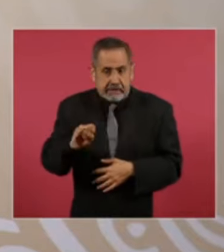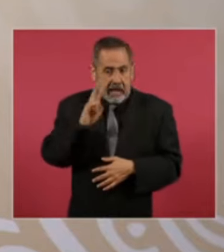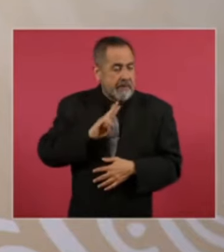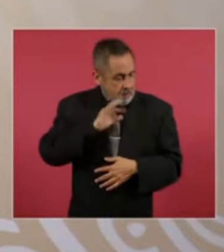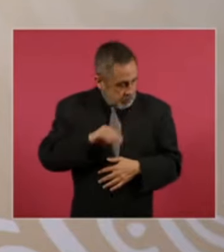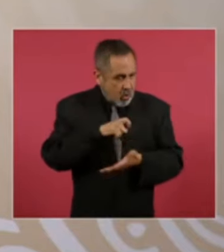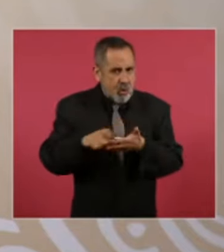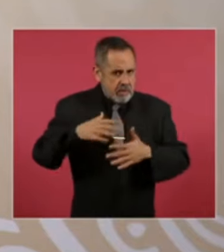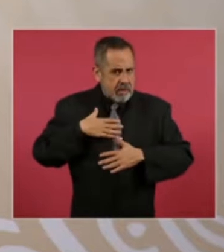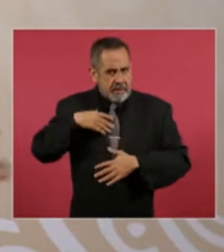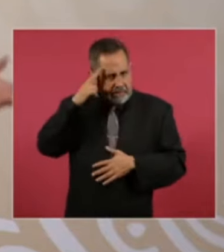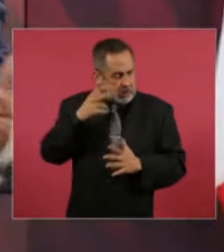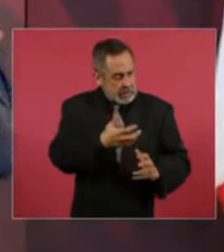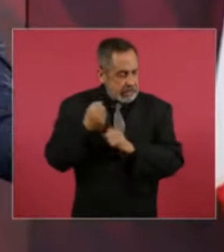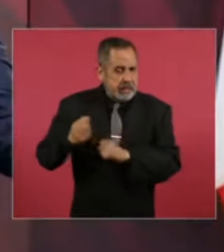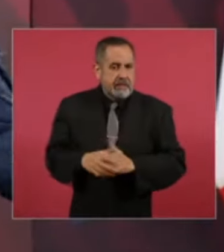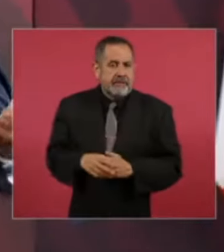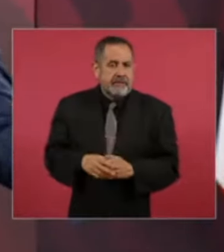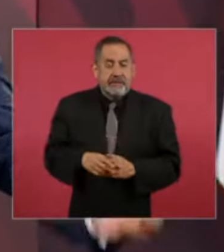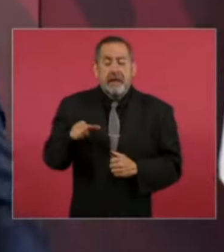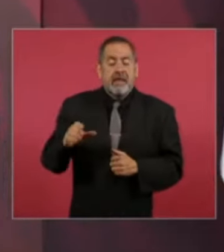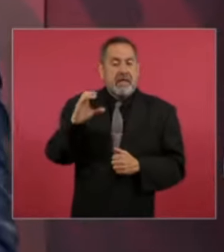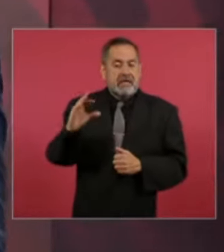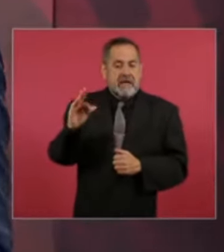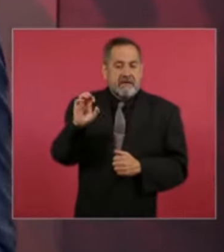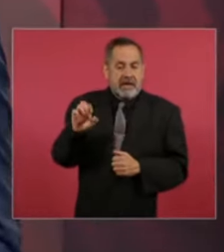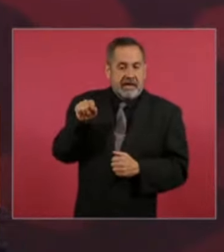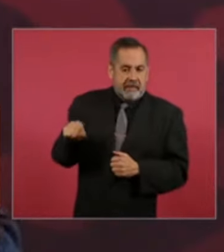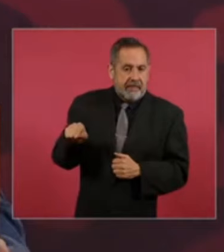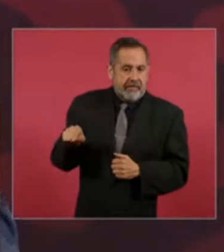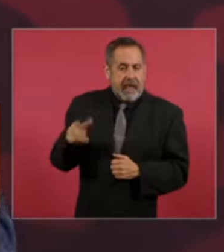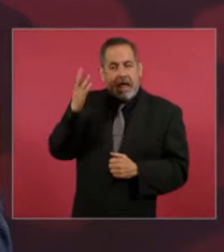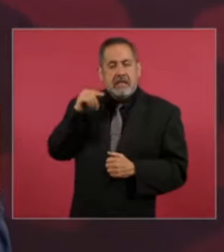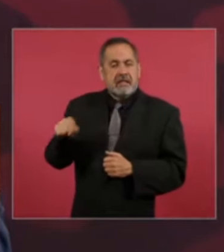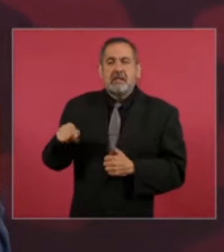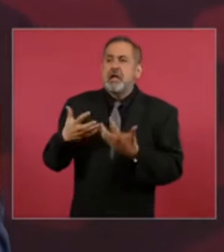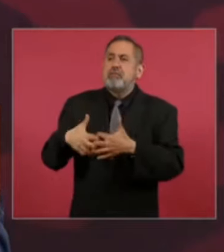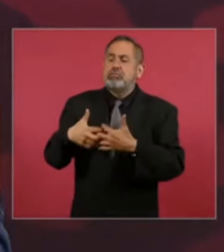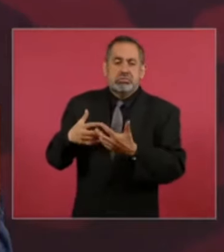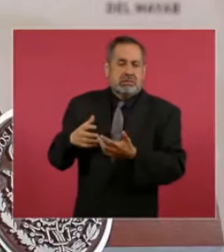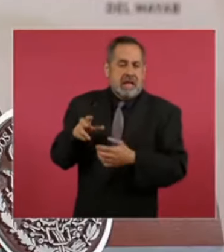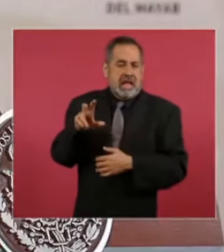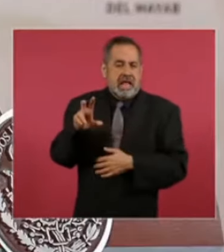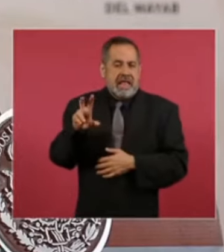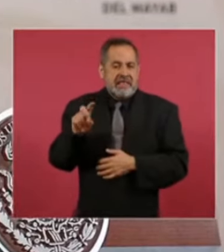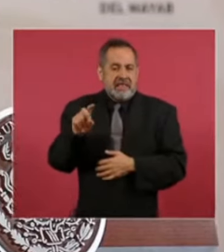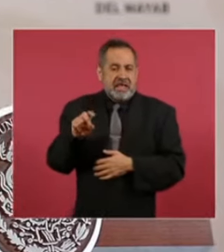porque ya la comisión estaba generando treinta y ocho por ciento